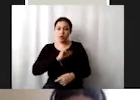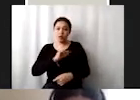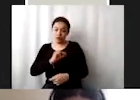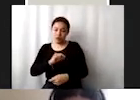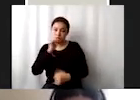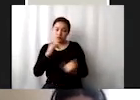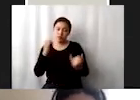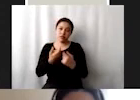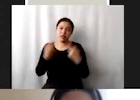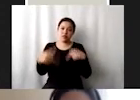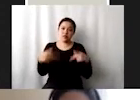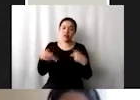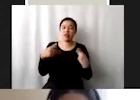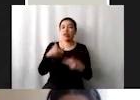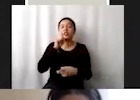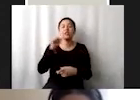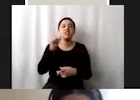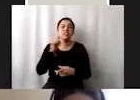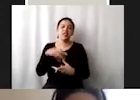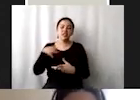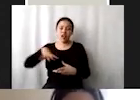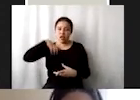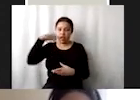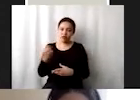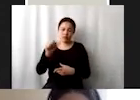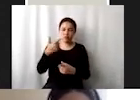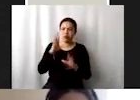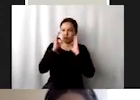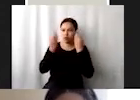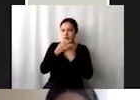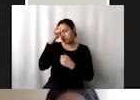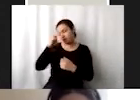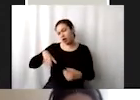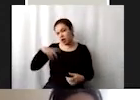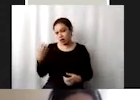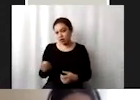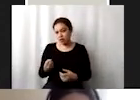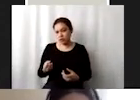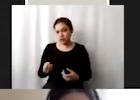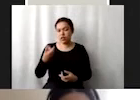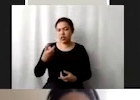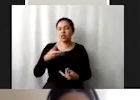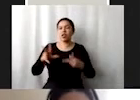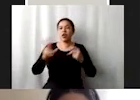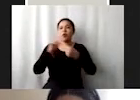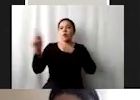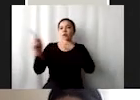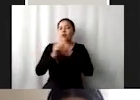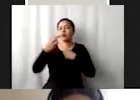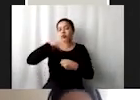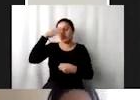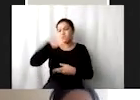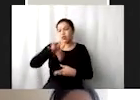trata y la explotación sexual y otros tipos de explotación. Aquí, ustedes saben, somos un país de explotación en piadas